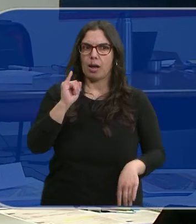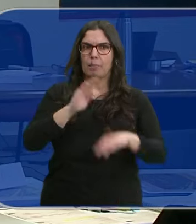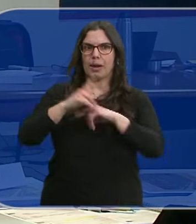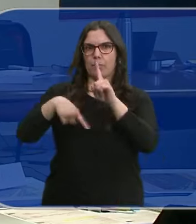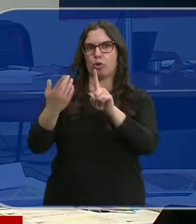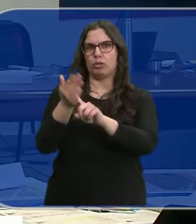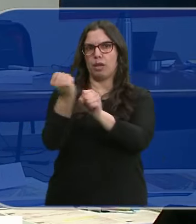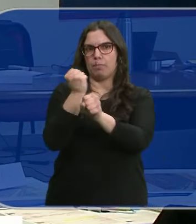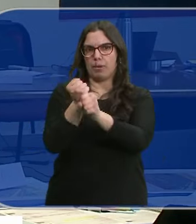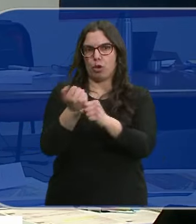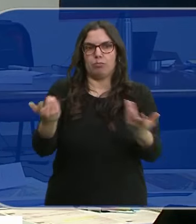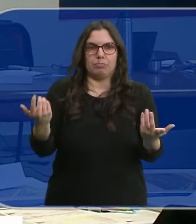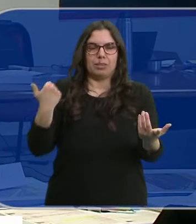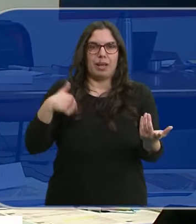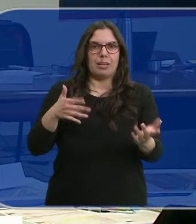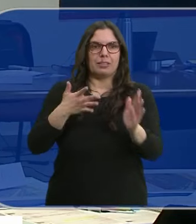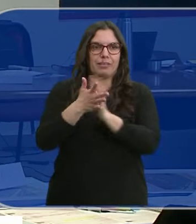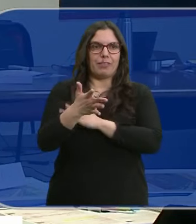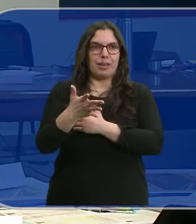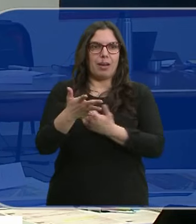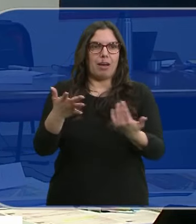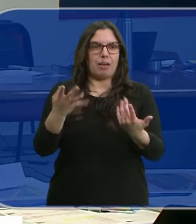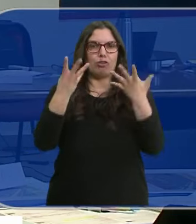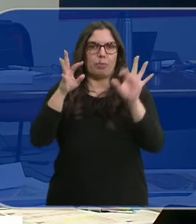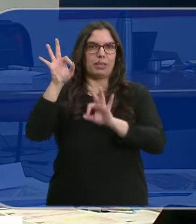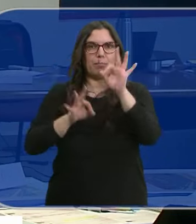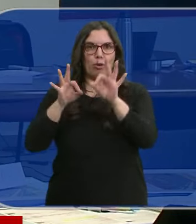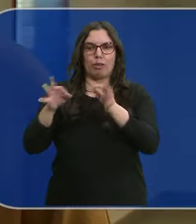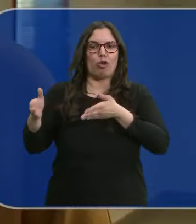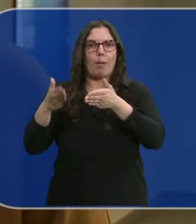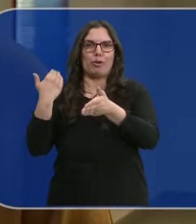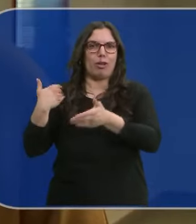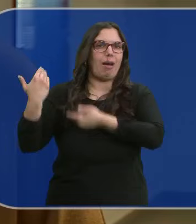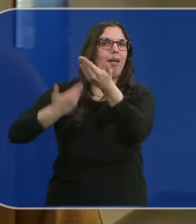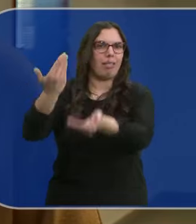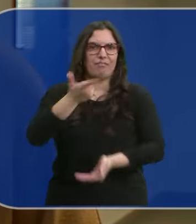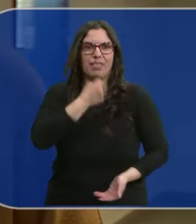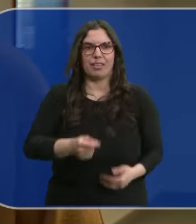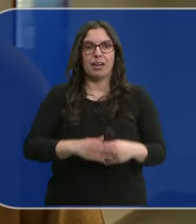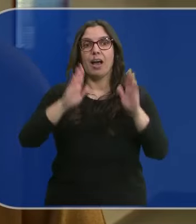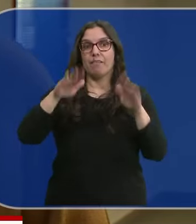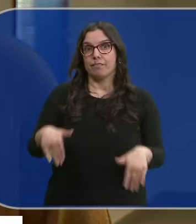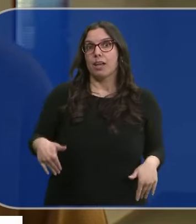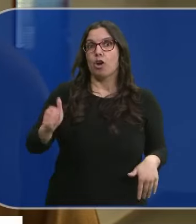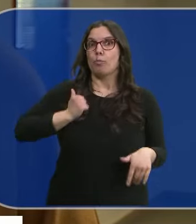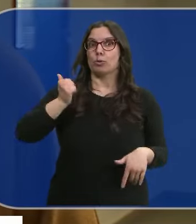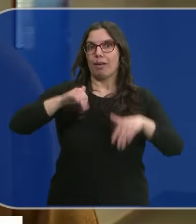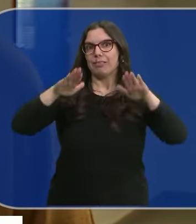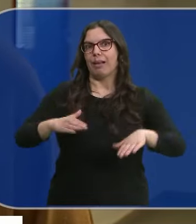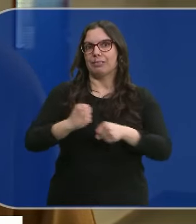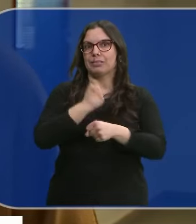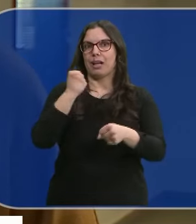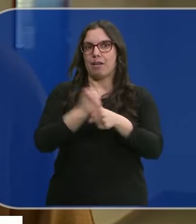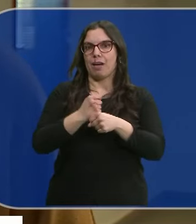un empleo. Entonces claro, eso ya es el 90% del camino hecho. Sí, porque al final sabes que tienes la oportunidad de quedarte